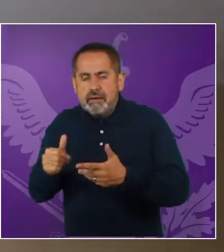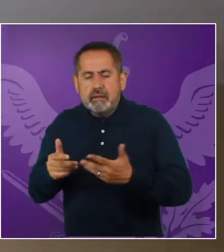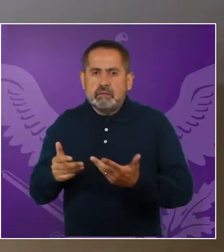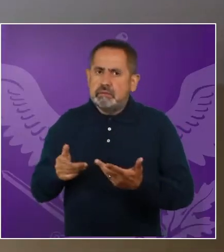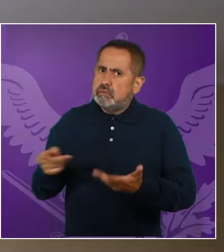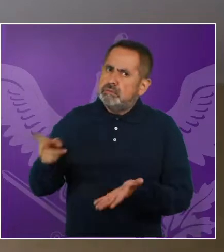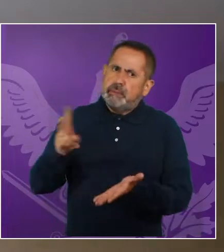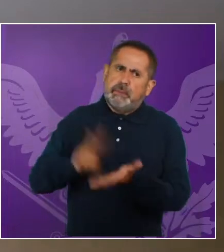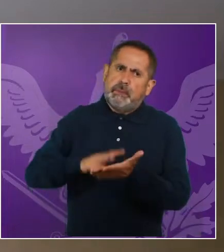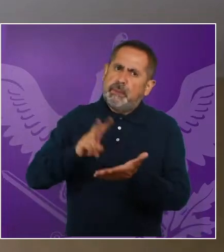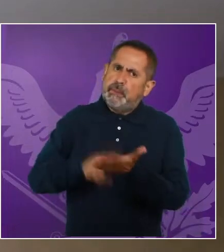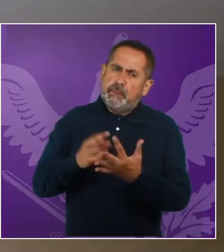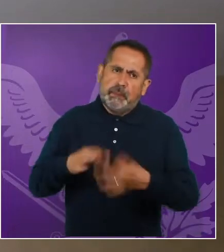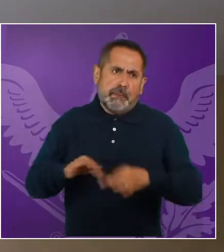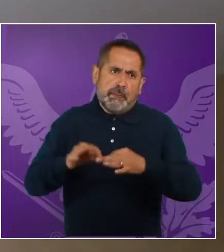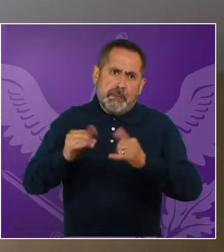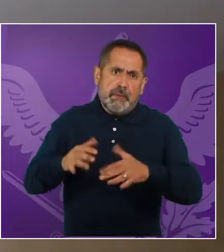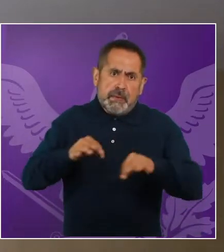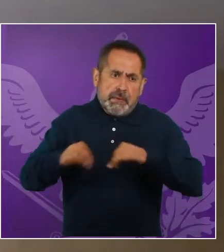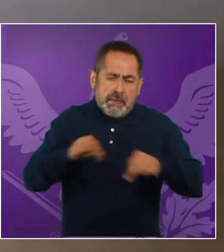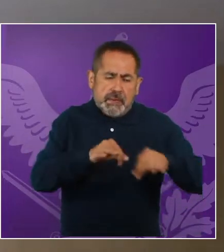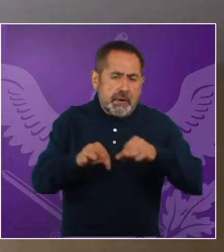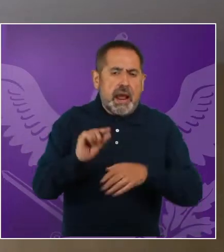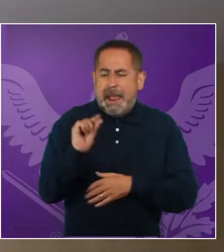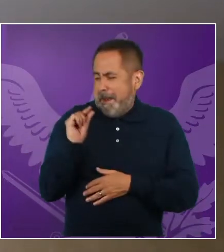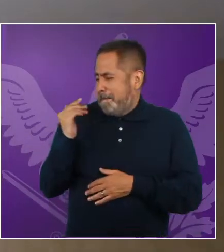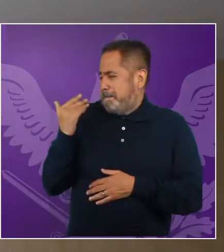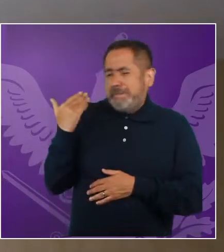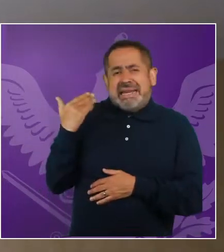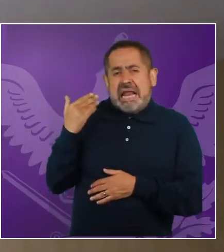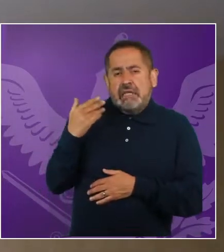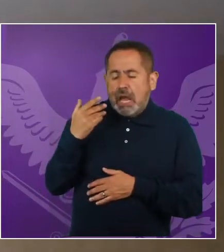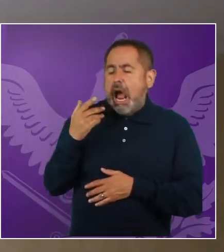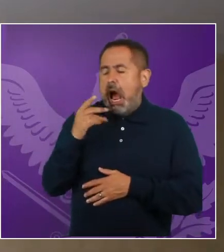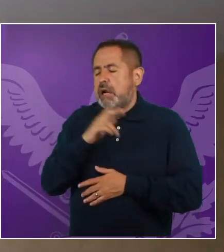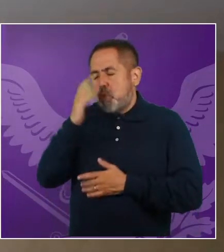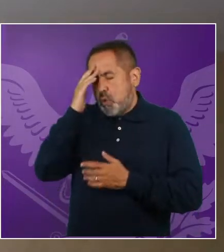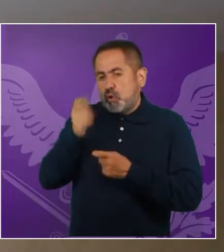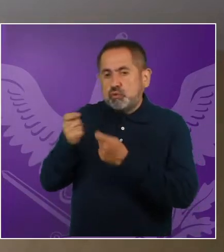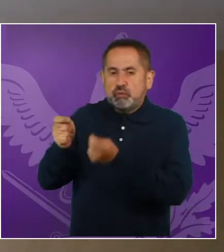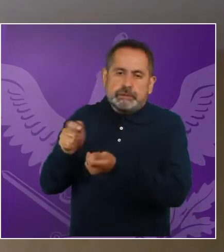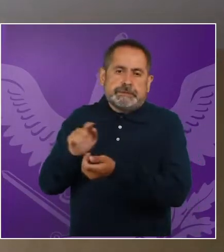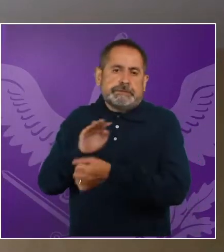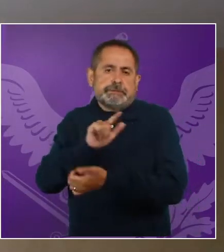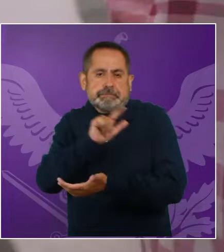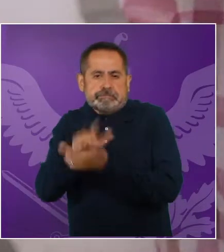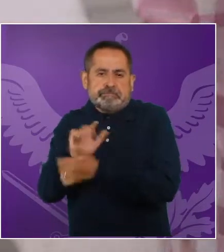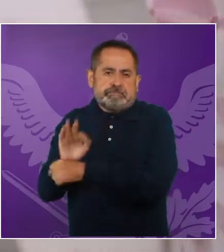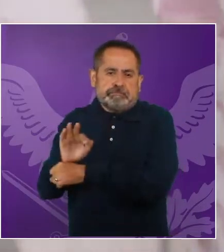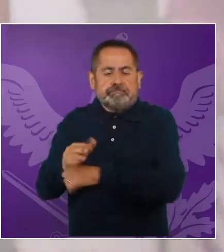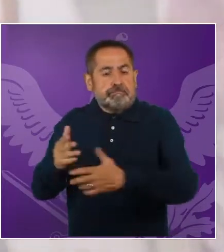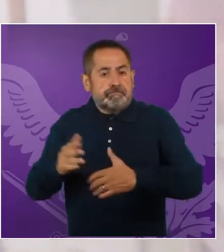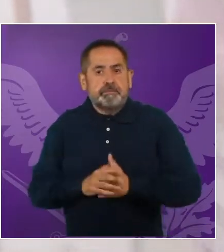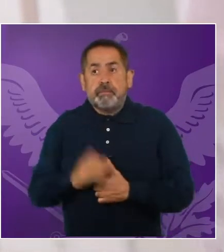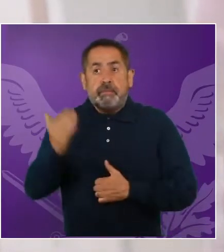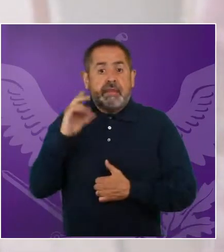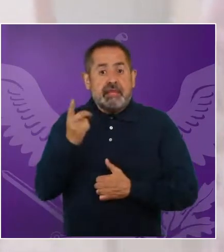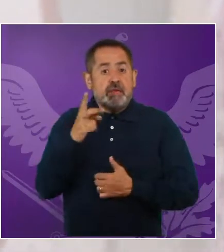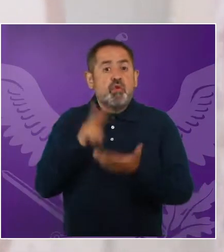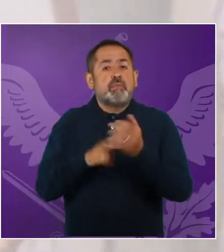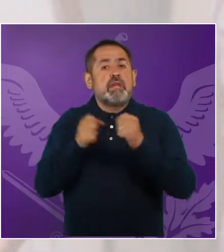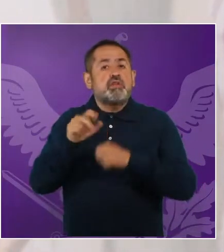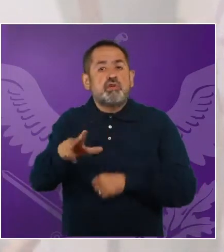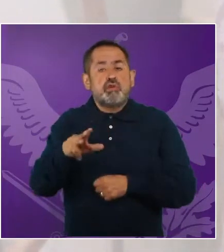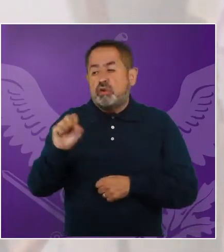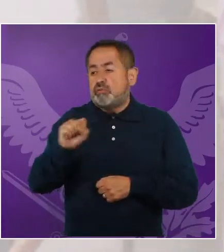del gran valor que este tipo de trabajo representa, apenas en años recientes se le ha comenzado a dar reconocimiento social y jurídico. En diciembre de